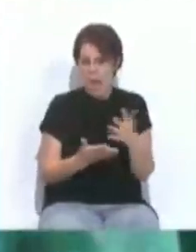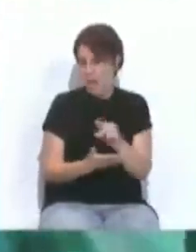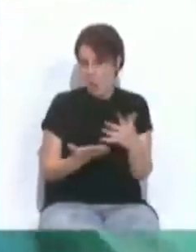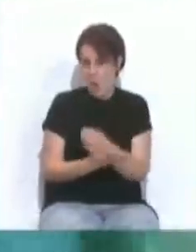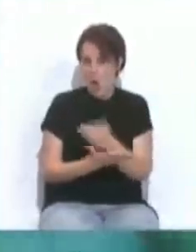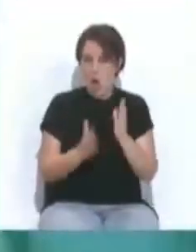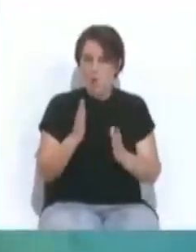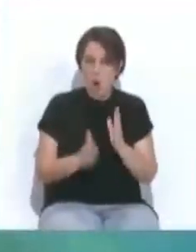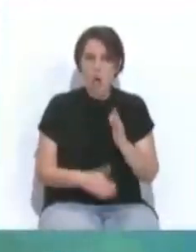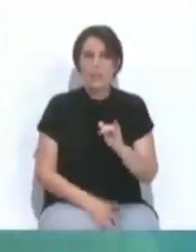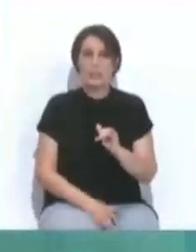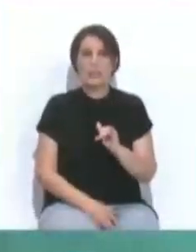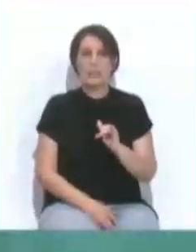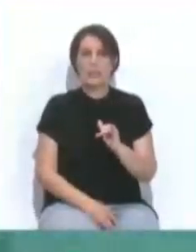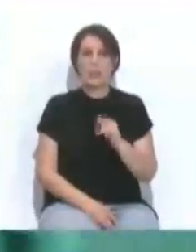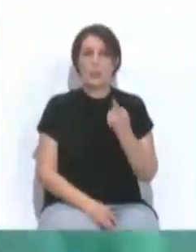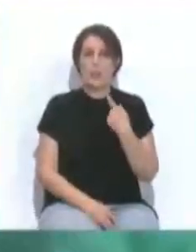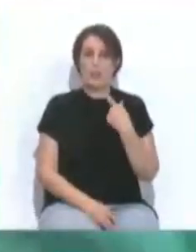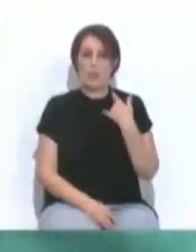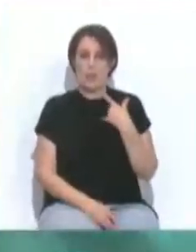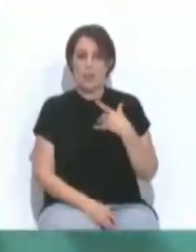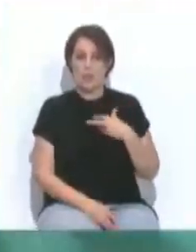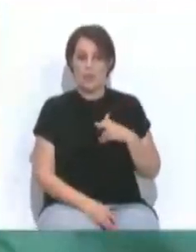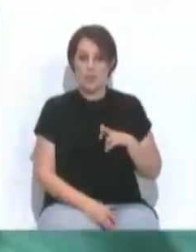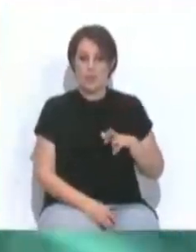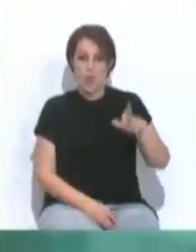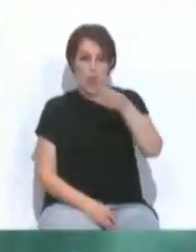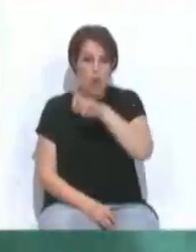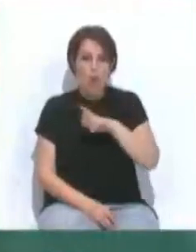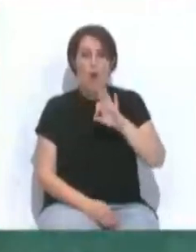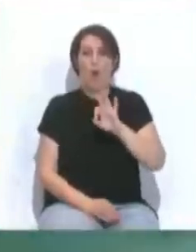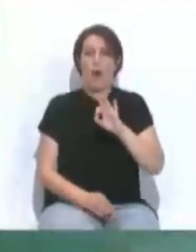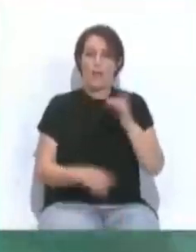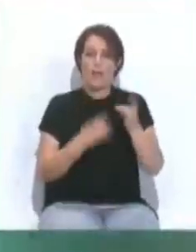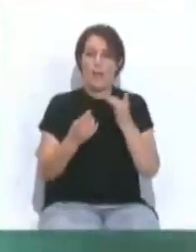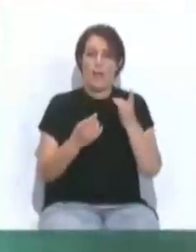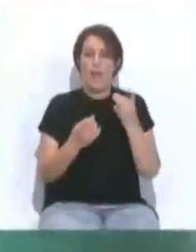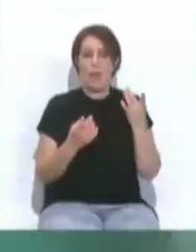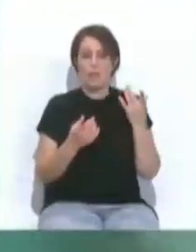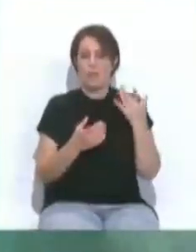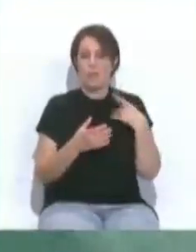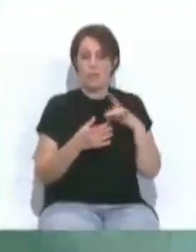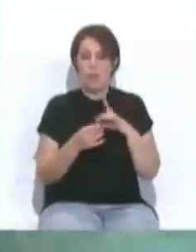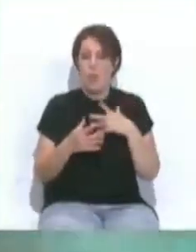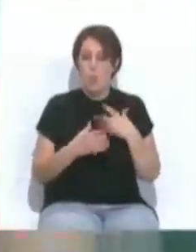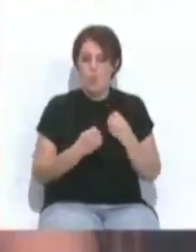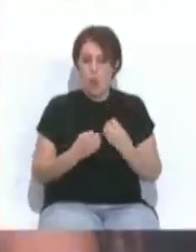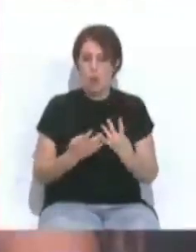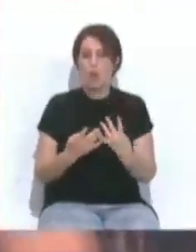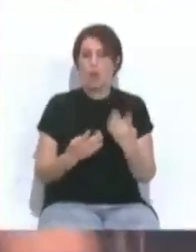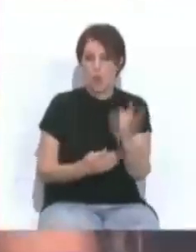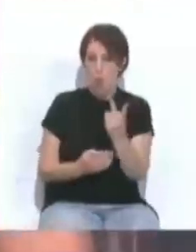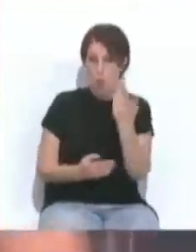robótica, hay una exhibición de vuelos de drones, hay actividades relacionadas con dos huertos